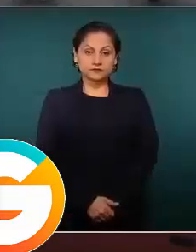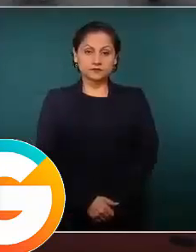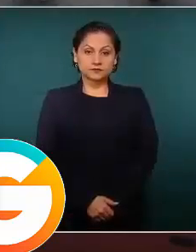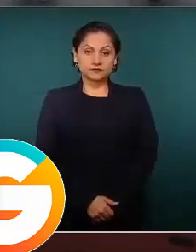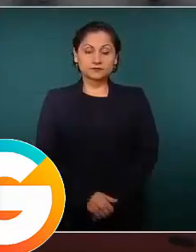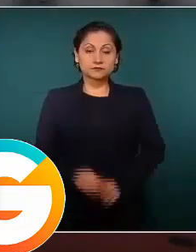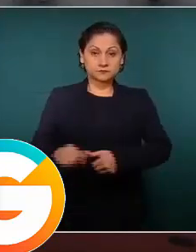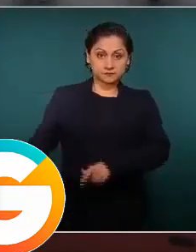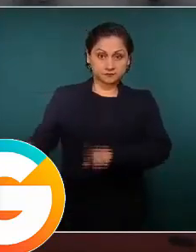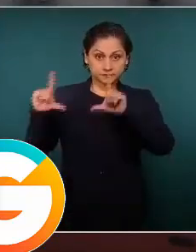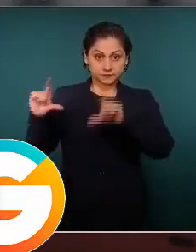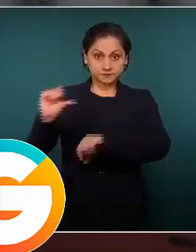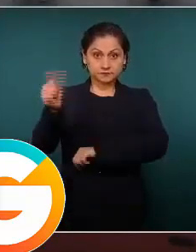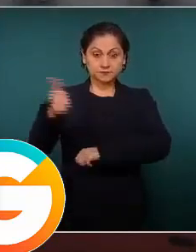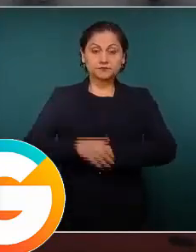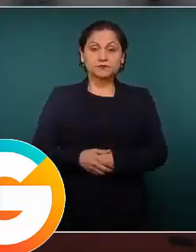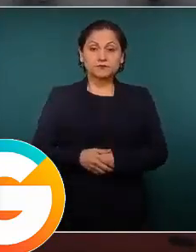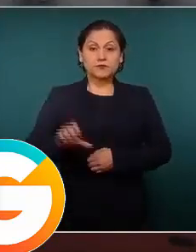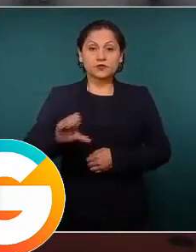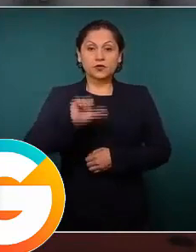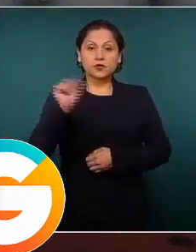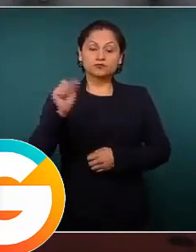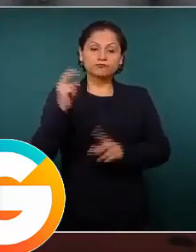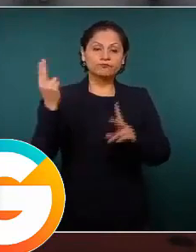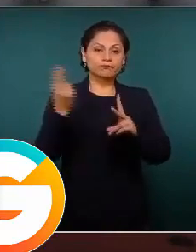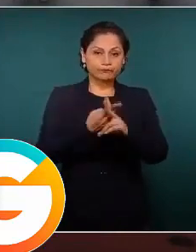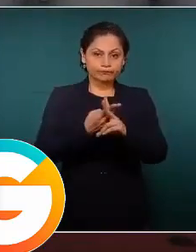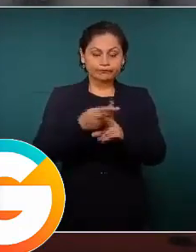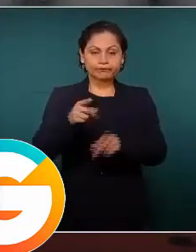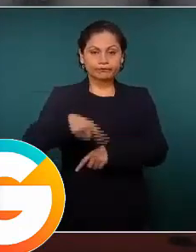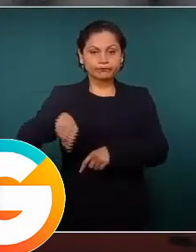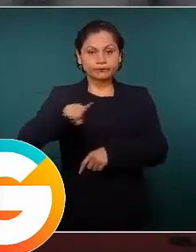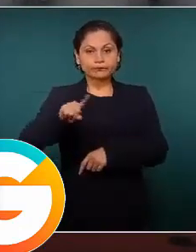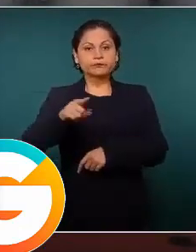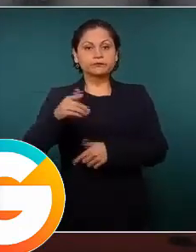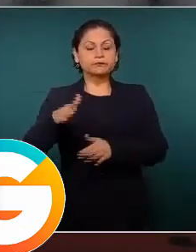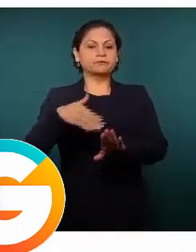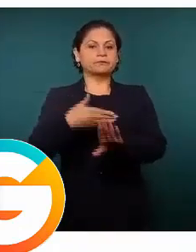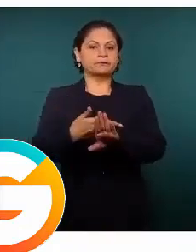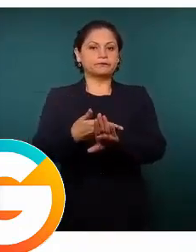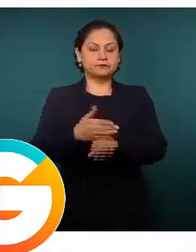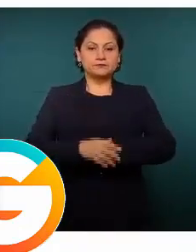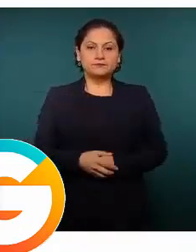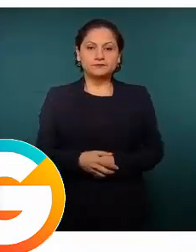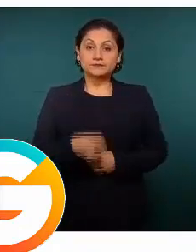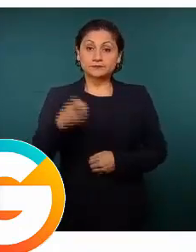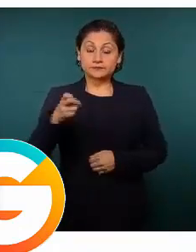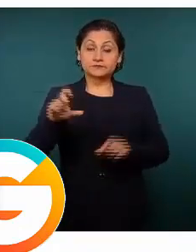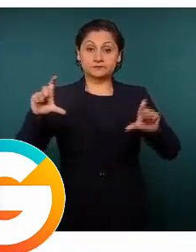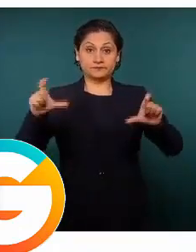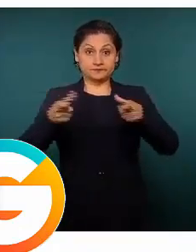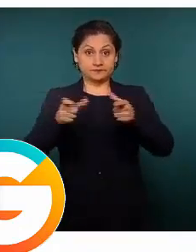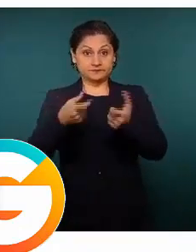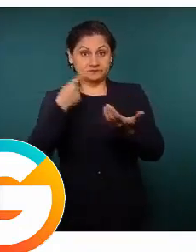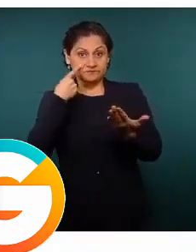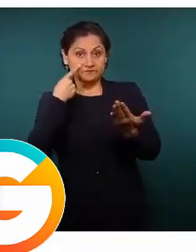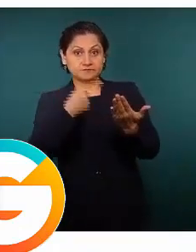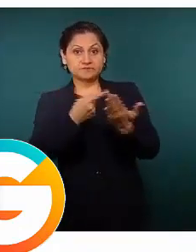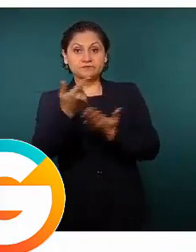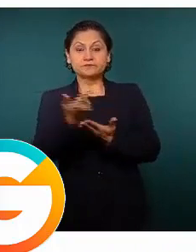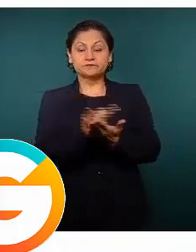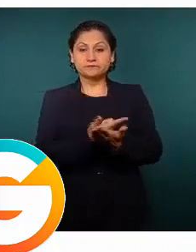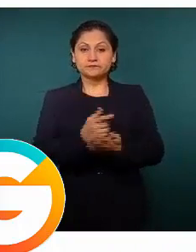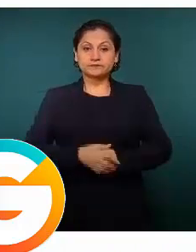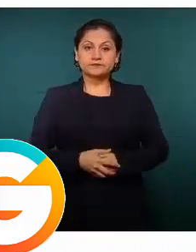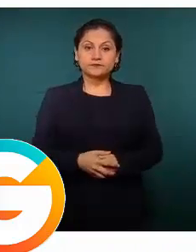La que sigue, por favor. Homicidios dolosos. De igual manera, aquí la tendencia la baja, la separación de lo